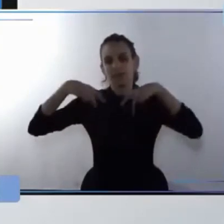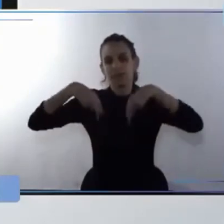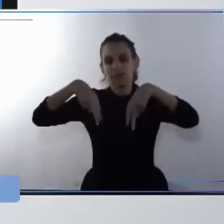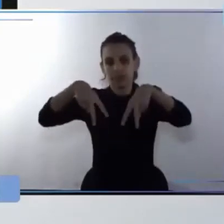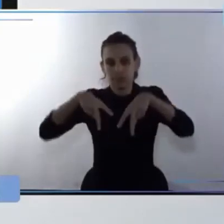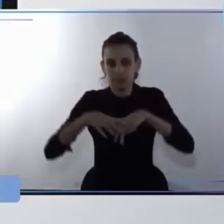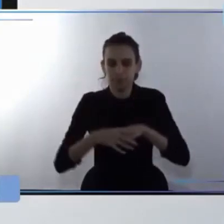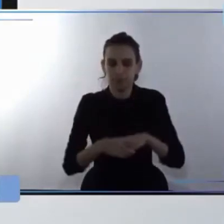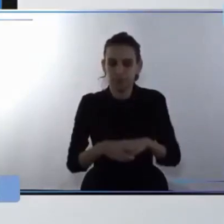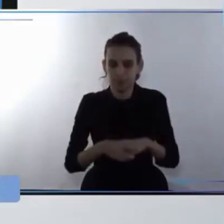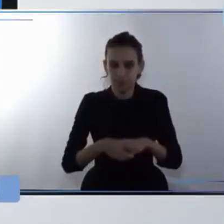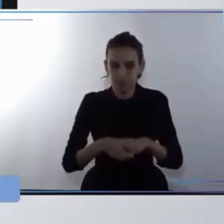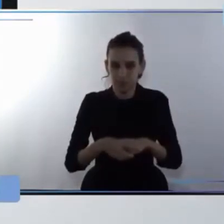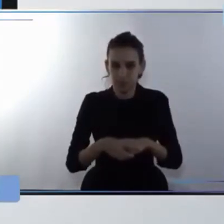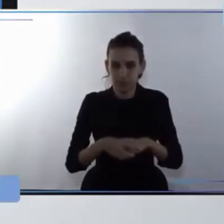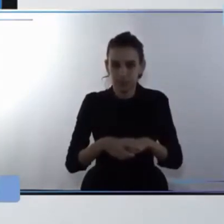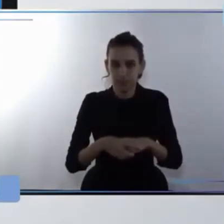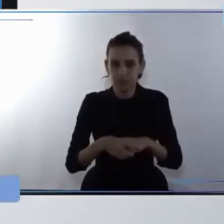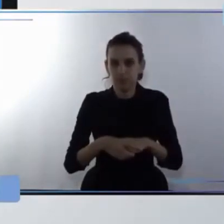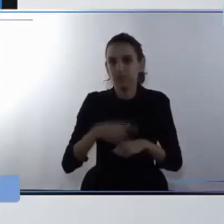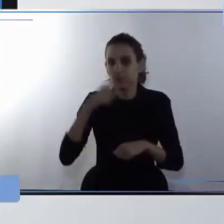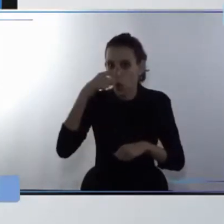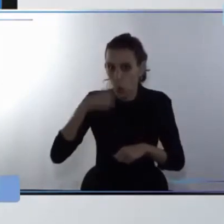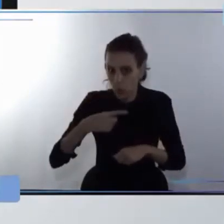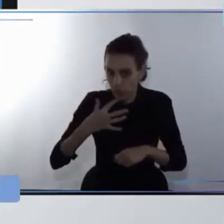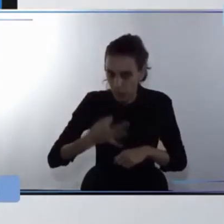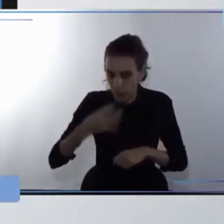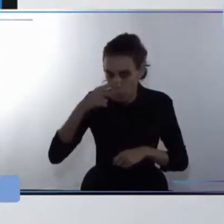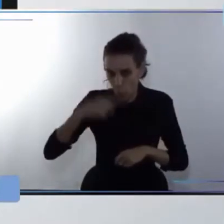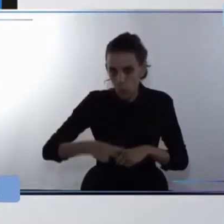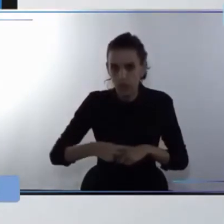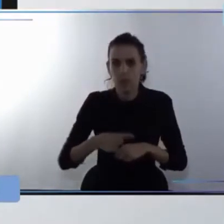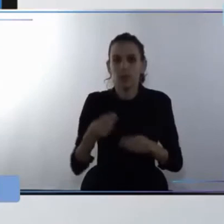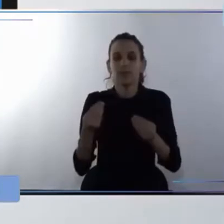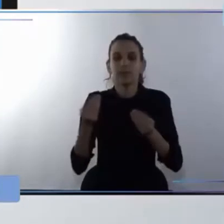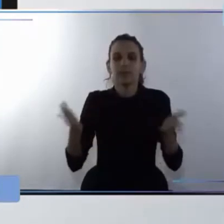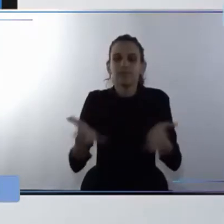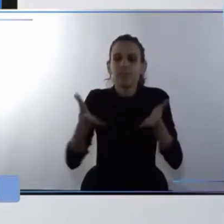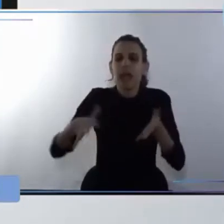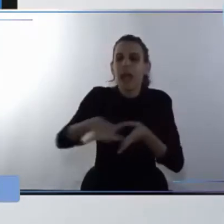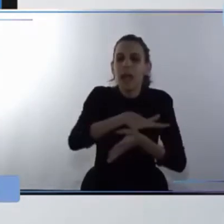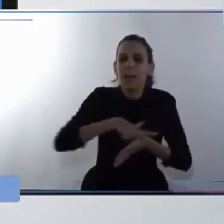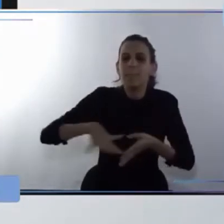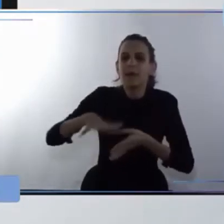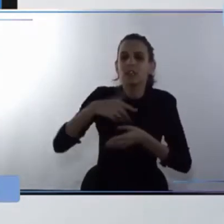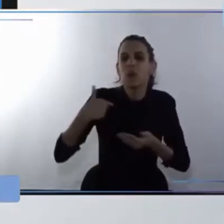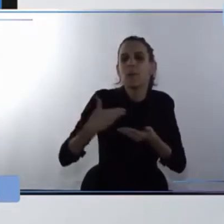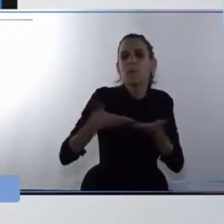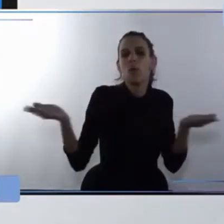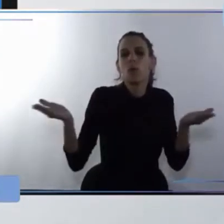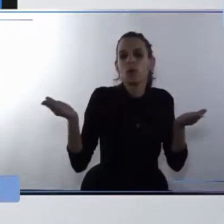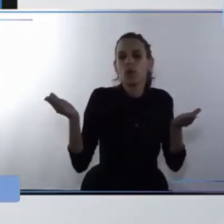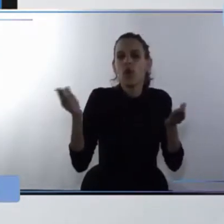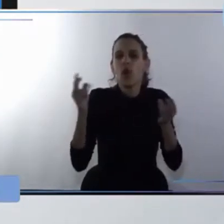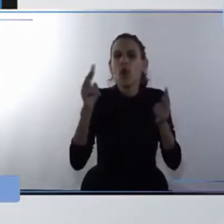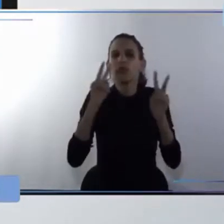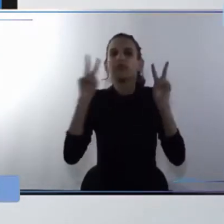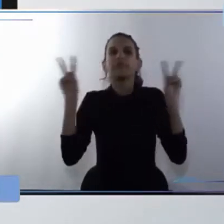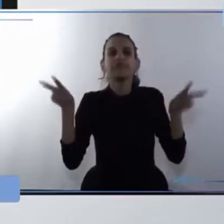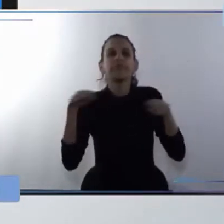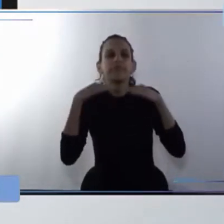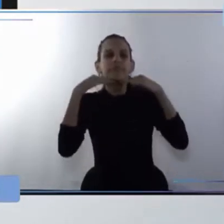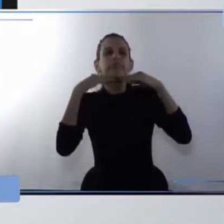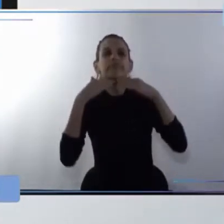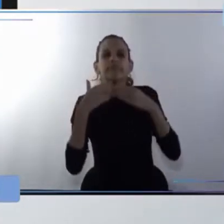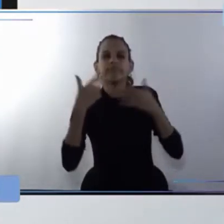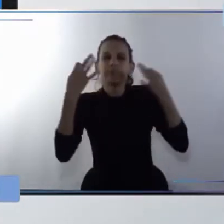y este sí es el último promover políticas de espacios públicos y paisaje urbano de calidad que aseguren su distribución en